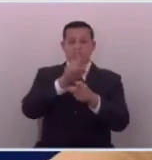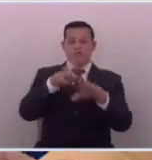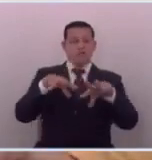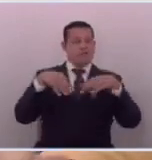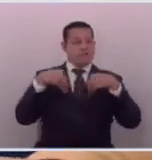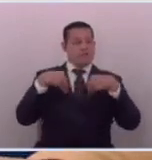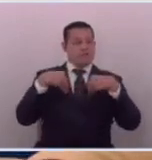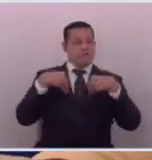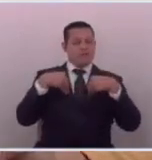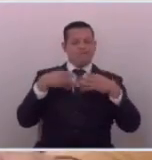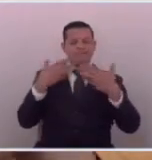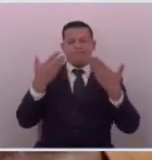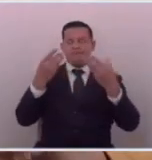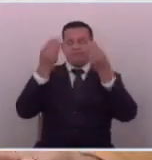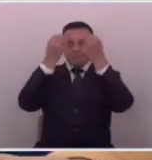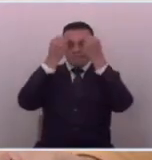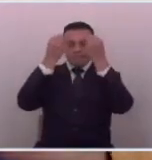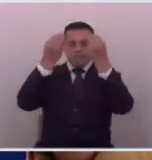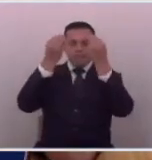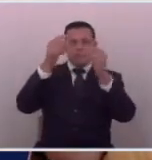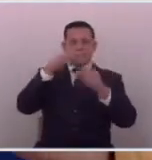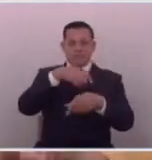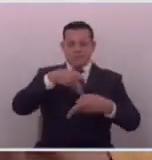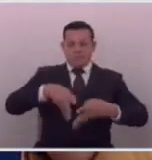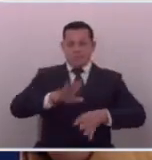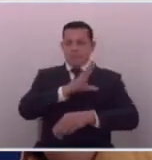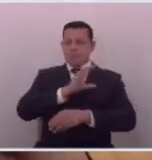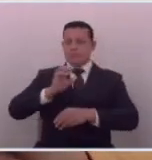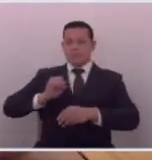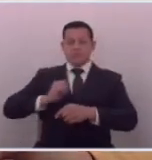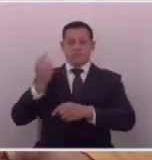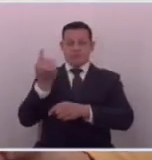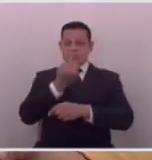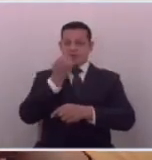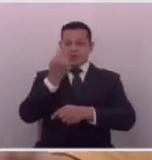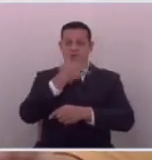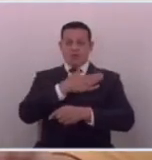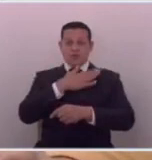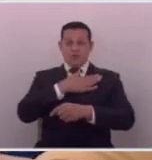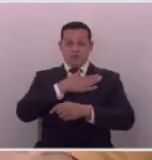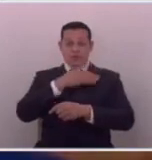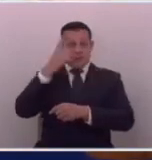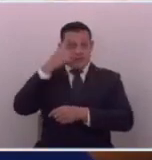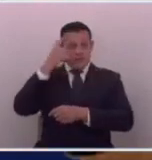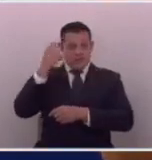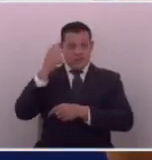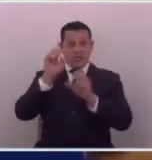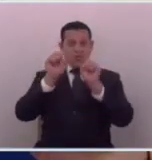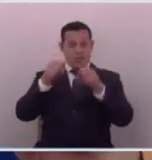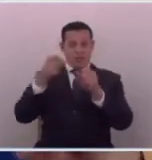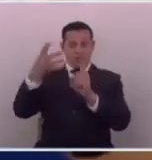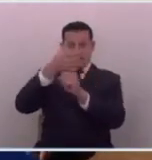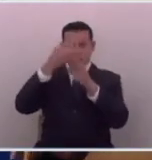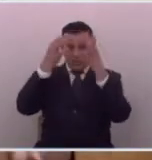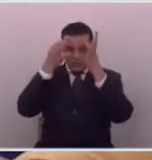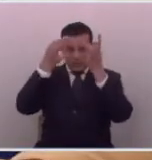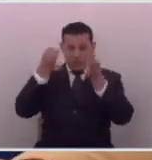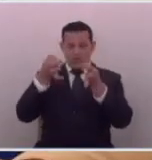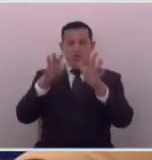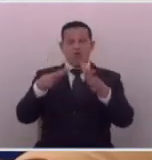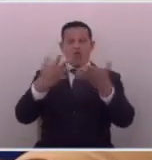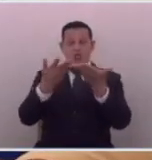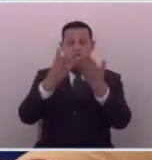correcto por Dios si los salvadoreños son los únicos que tienen la capacidad de poder decidir cómo